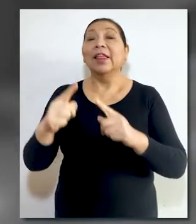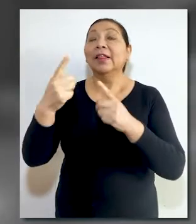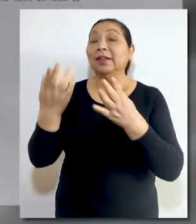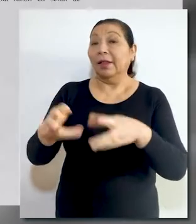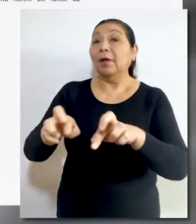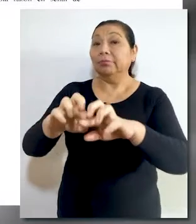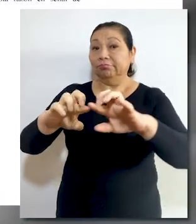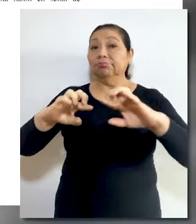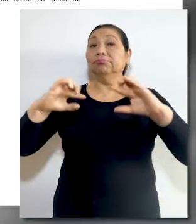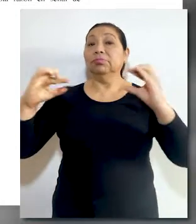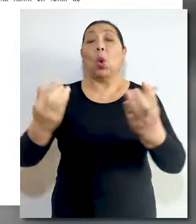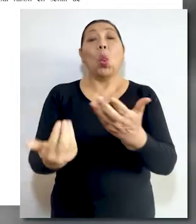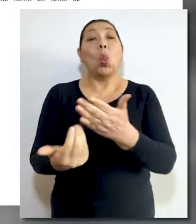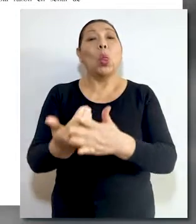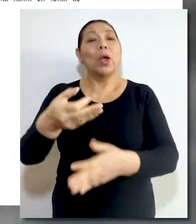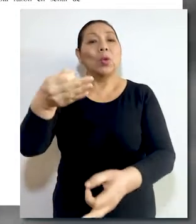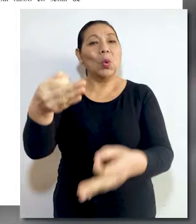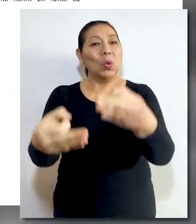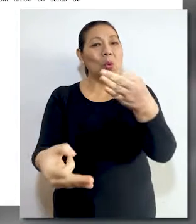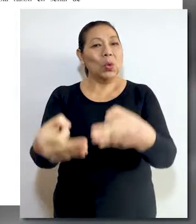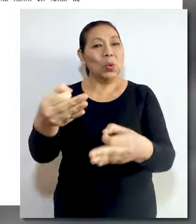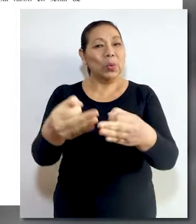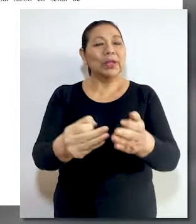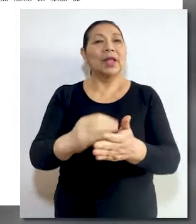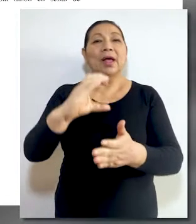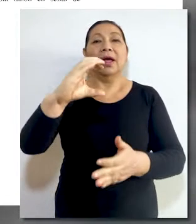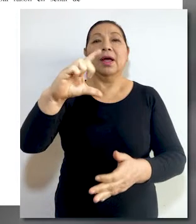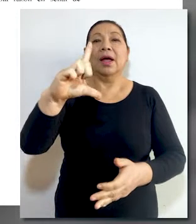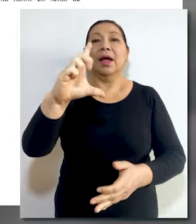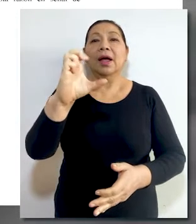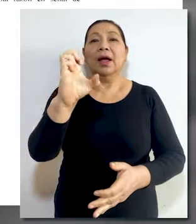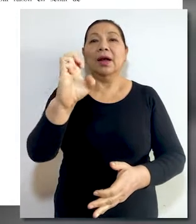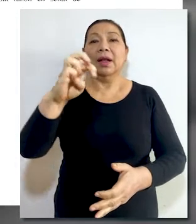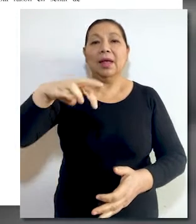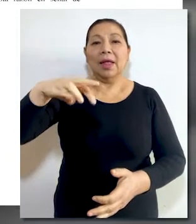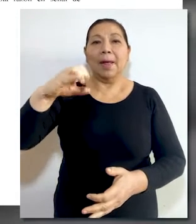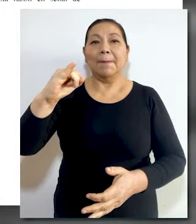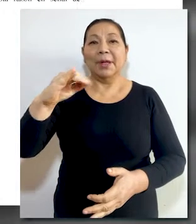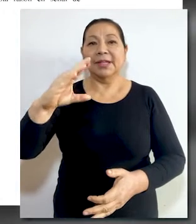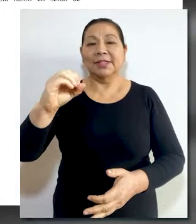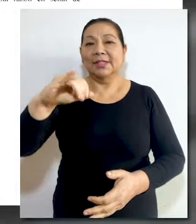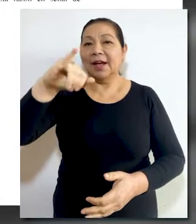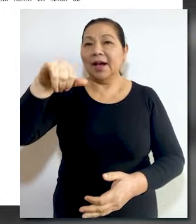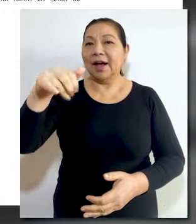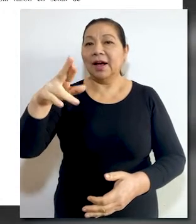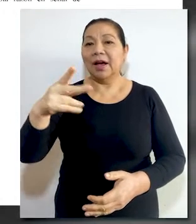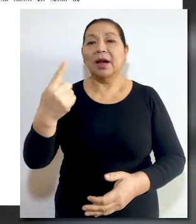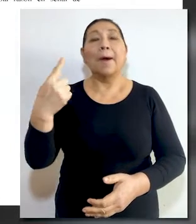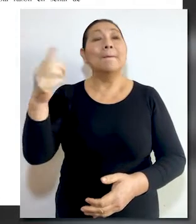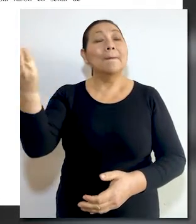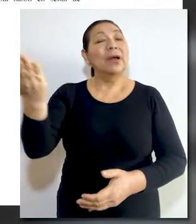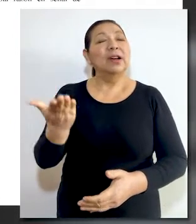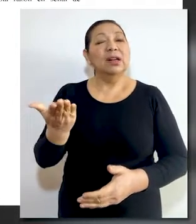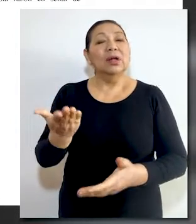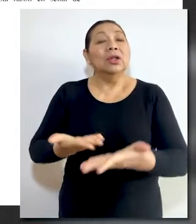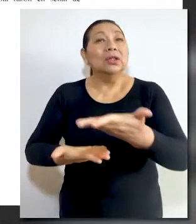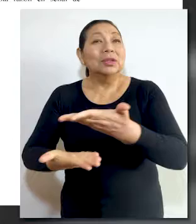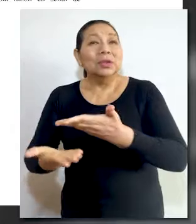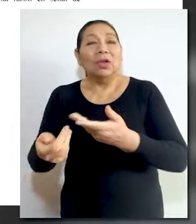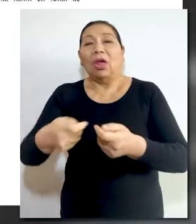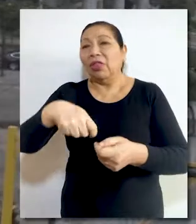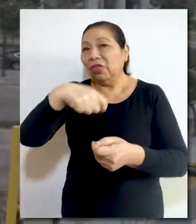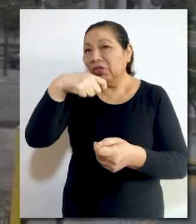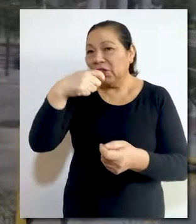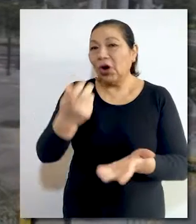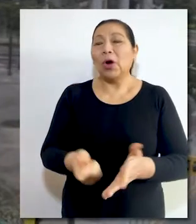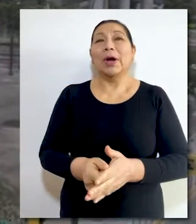Pleno también ordenó un nuevo juzgamiento a Clemencia Jara Aquino por el delito contra la salud pública, tráfico ilícito de